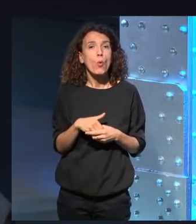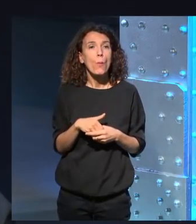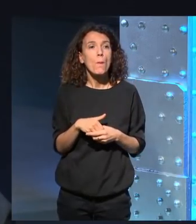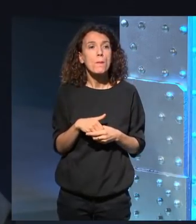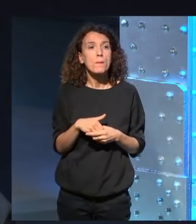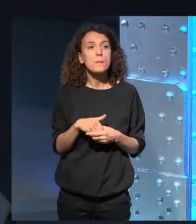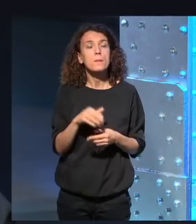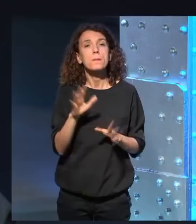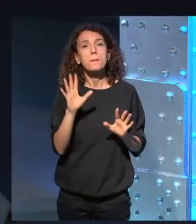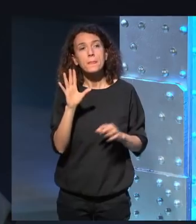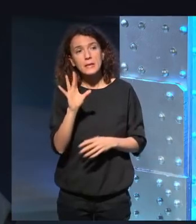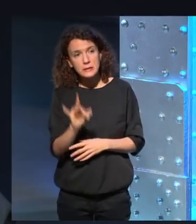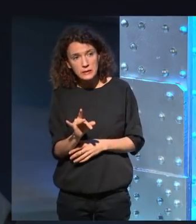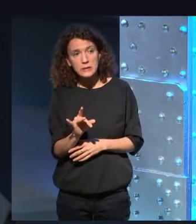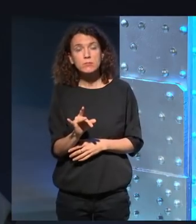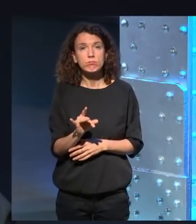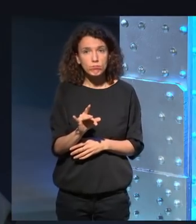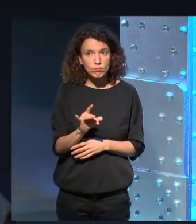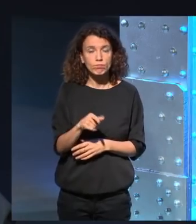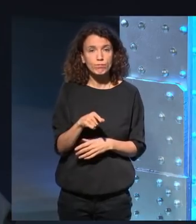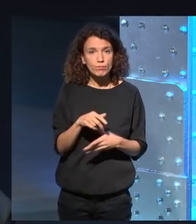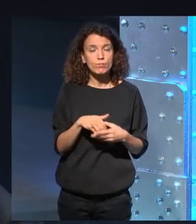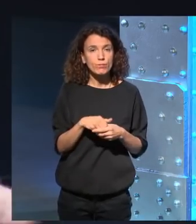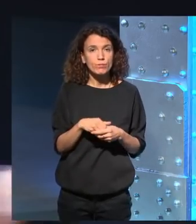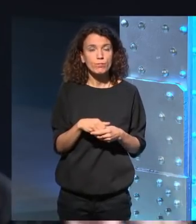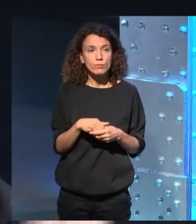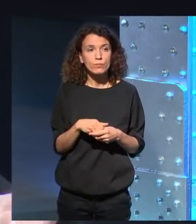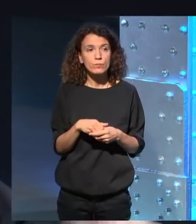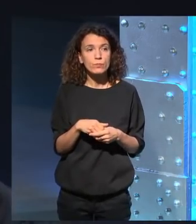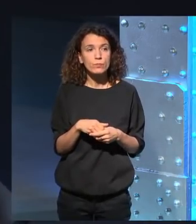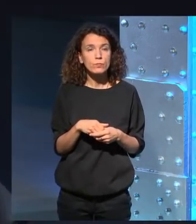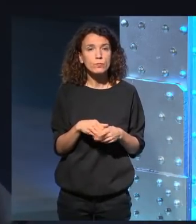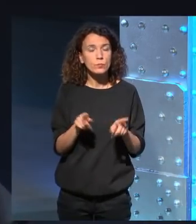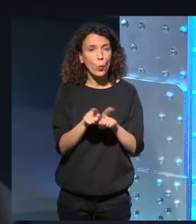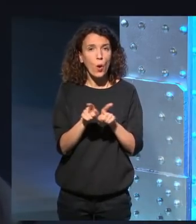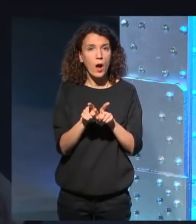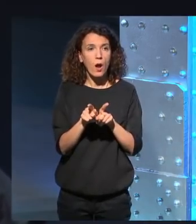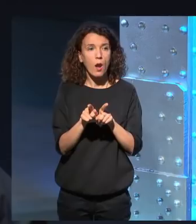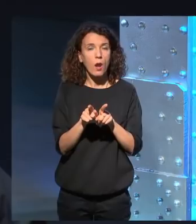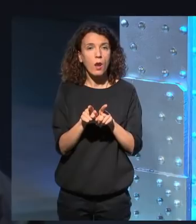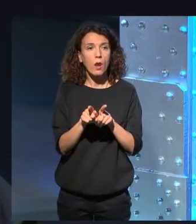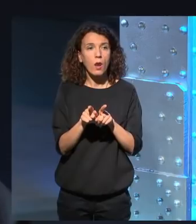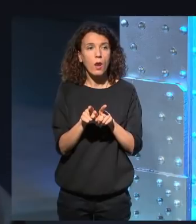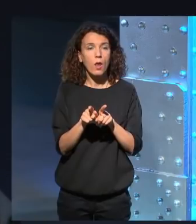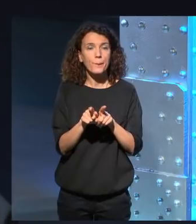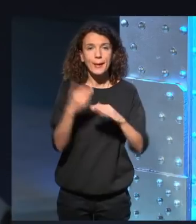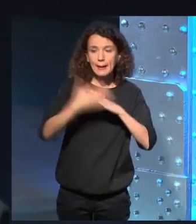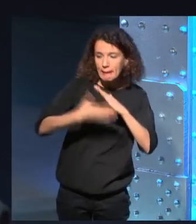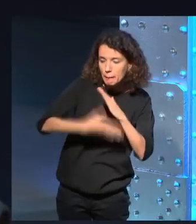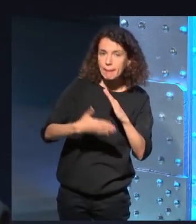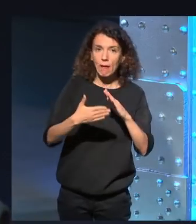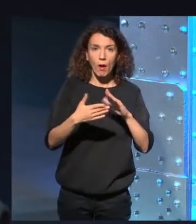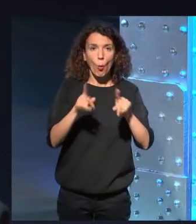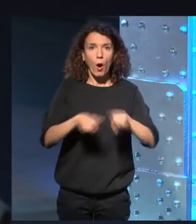sí yendo a los a romper los los los límites